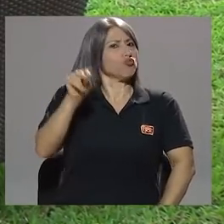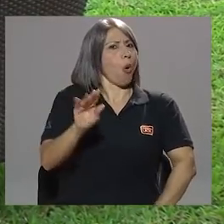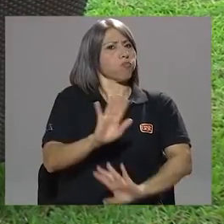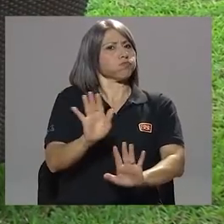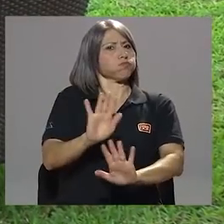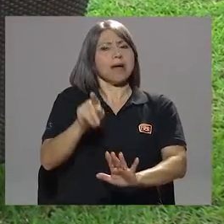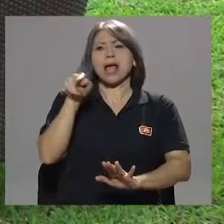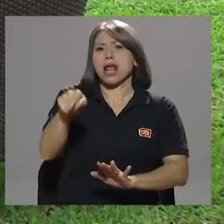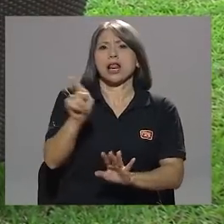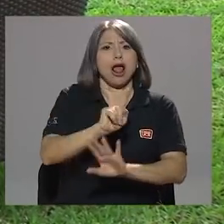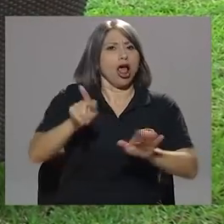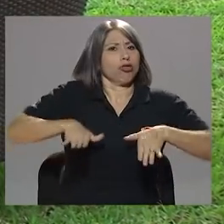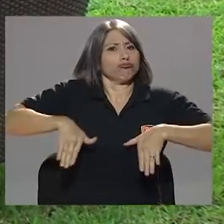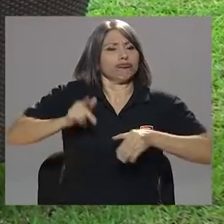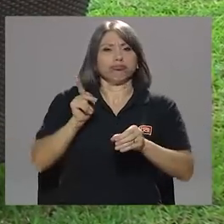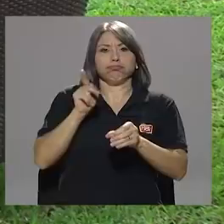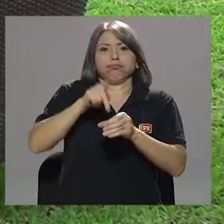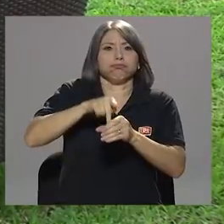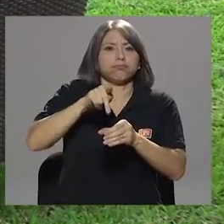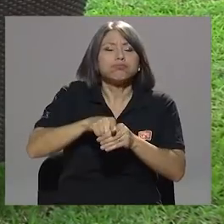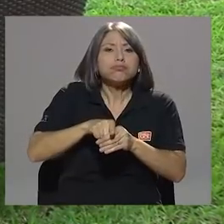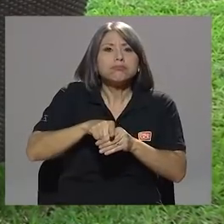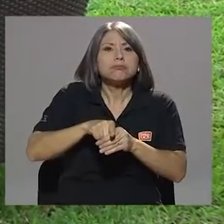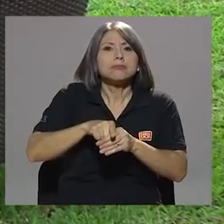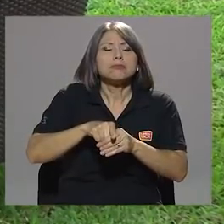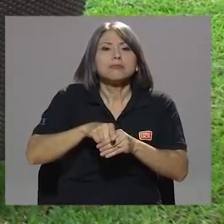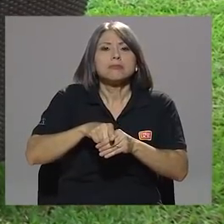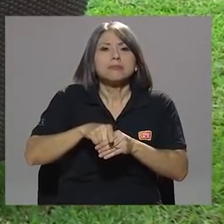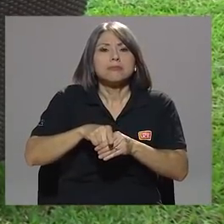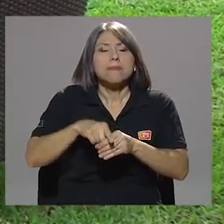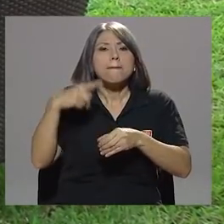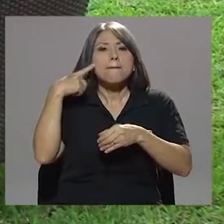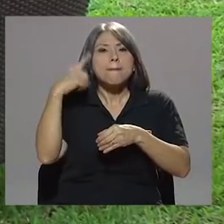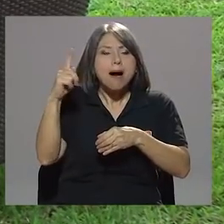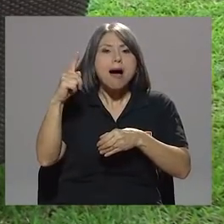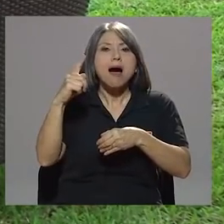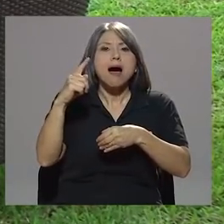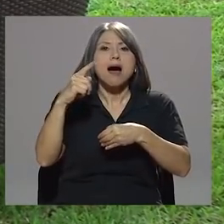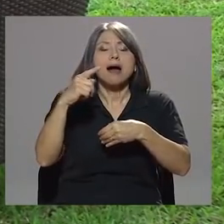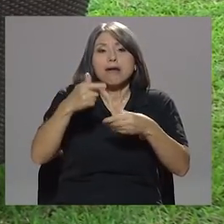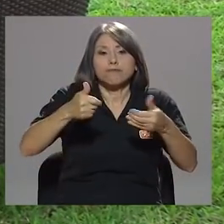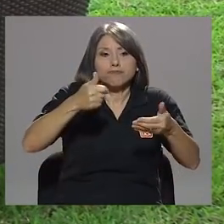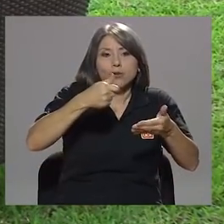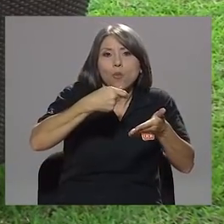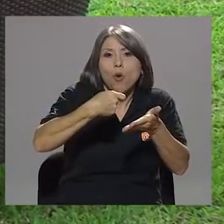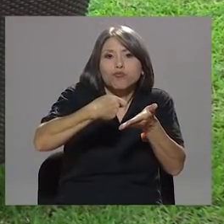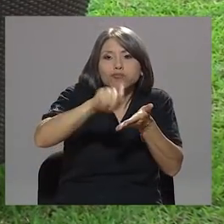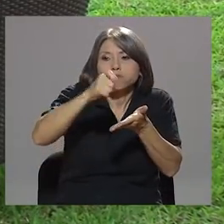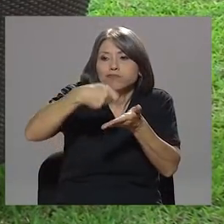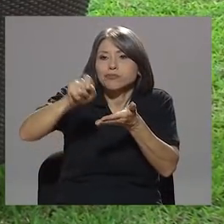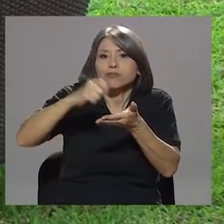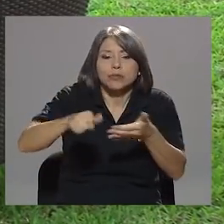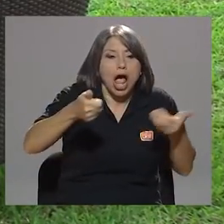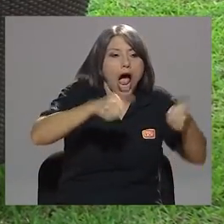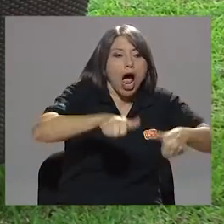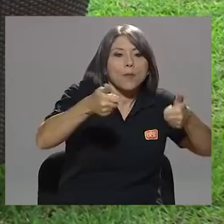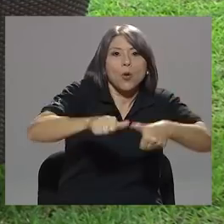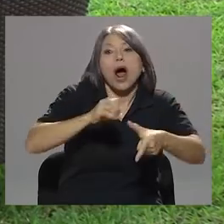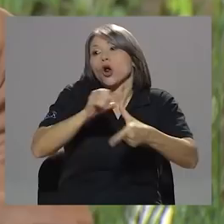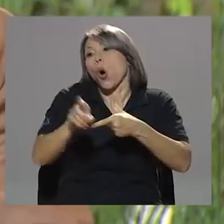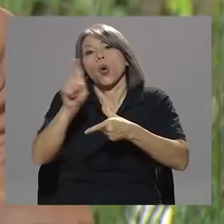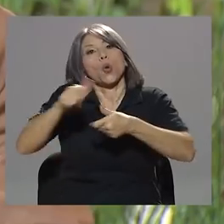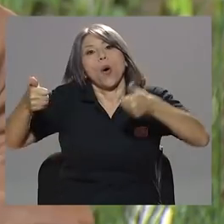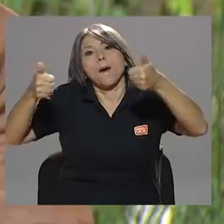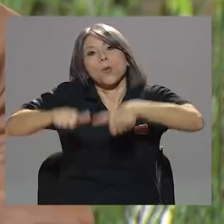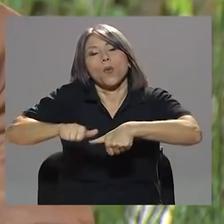había sido partícipe en las emisiones de las aprobaciones o desaprobaciones de